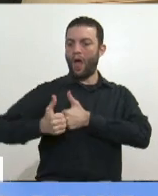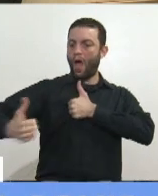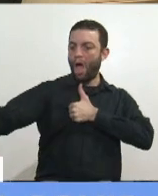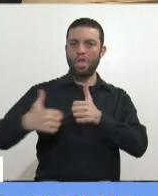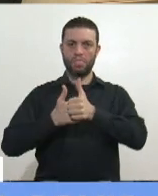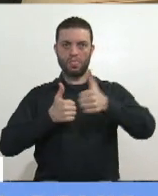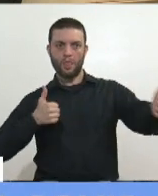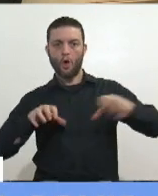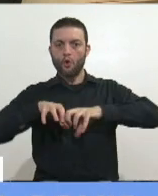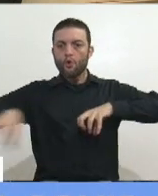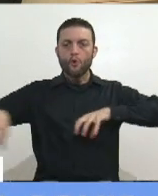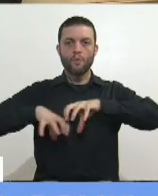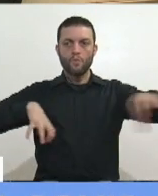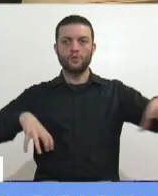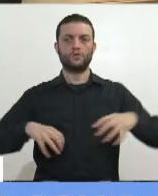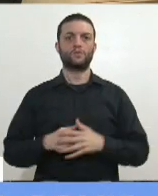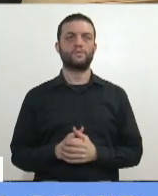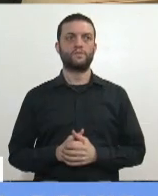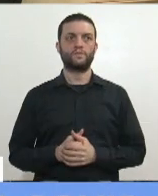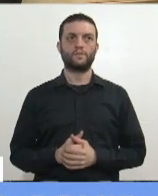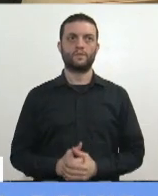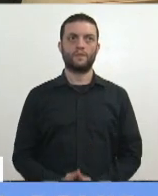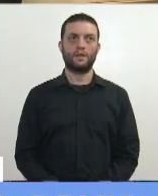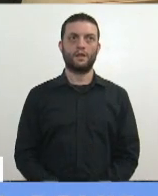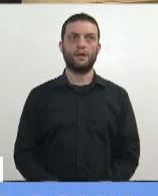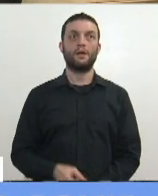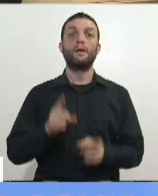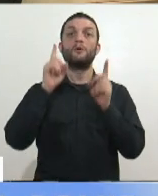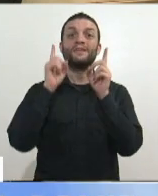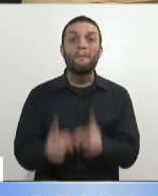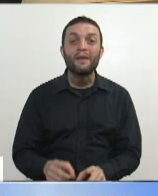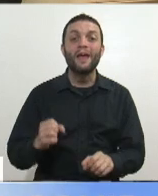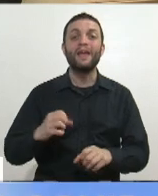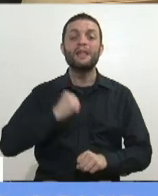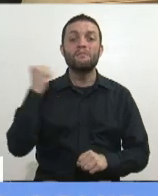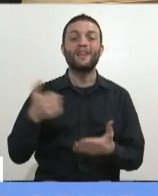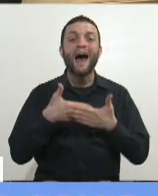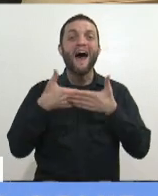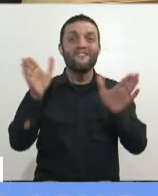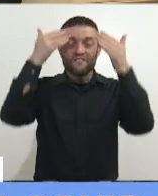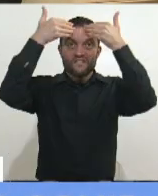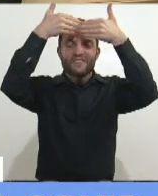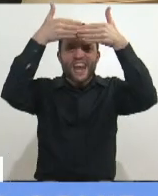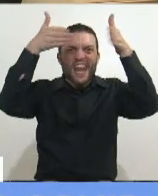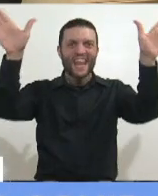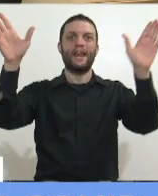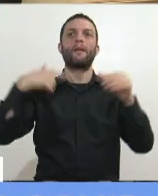Sobre todo, abriéndonos a escuchar a quien piensa diferente.